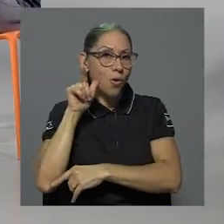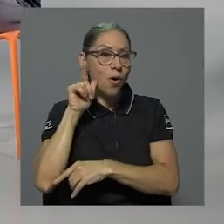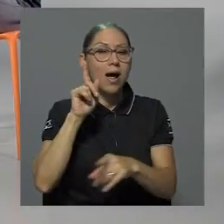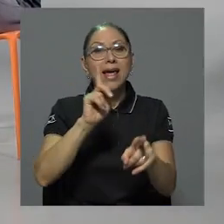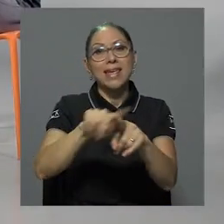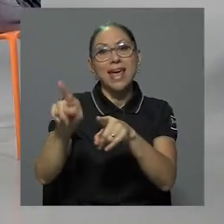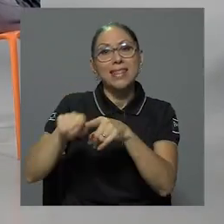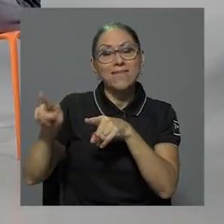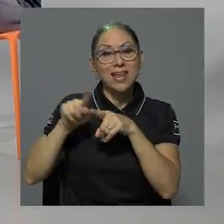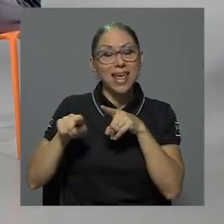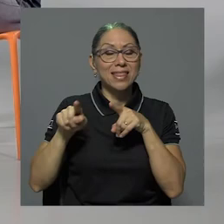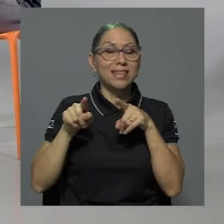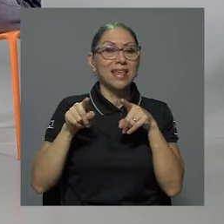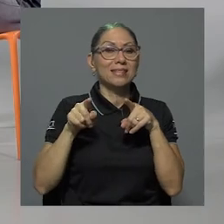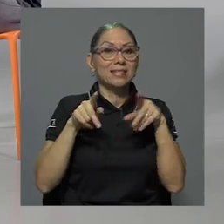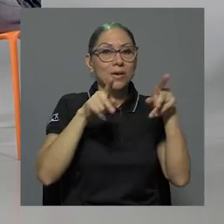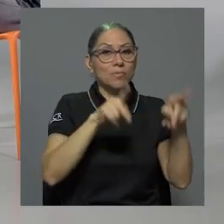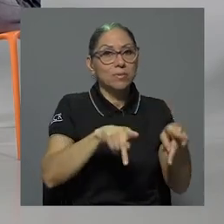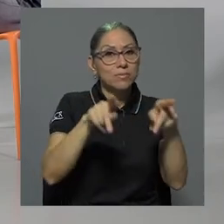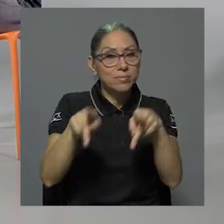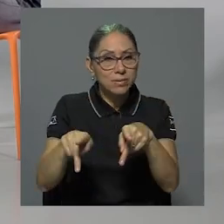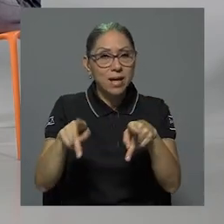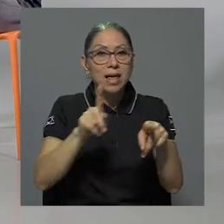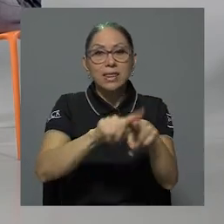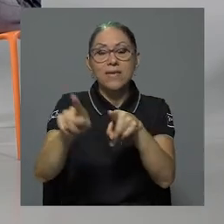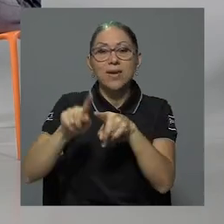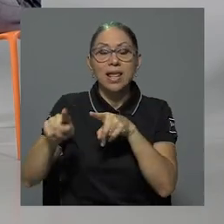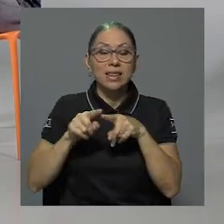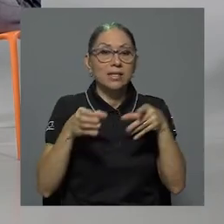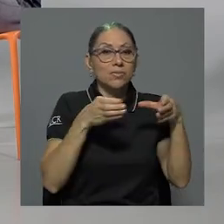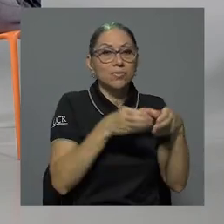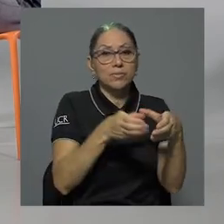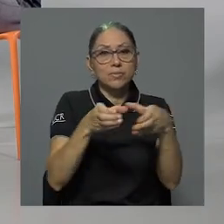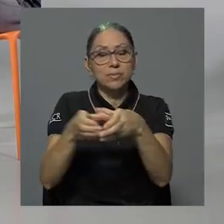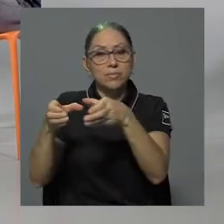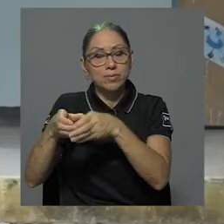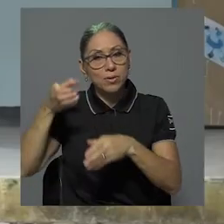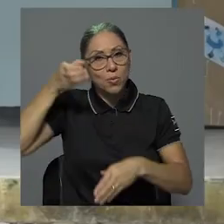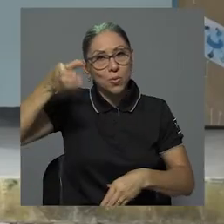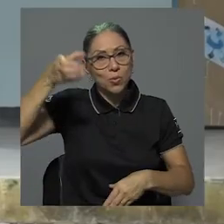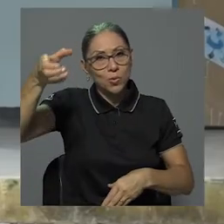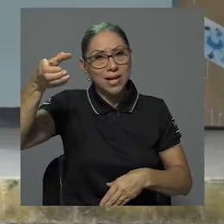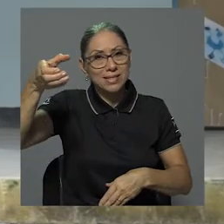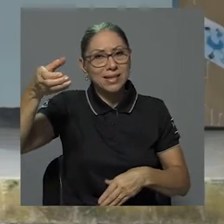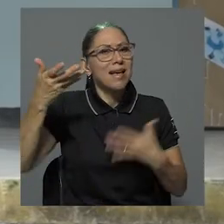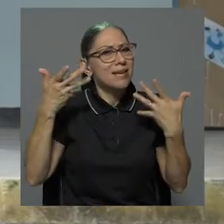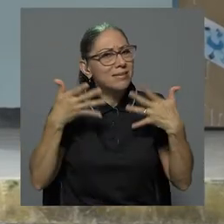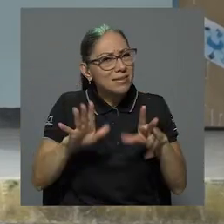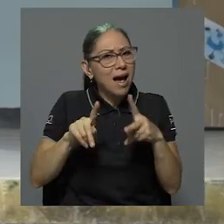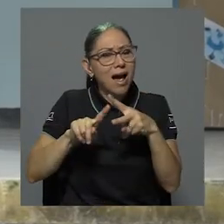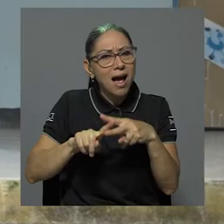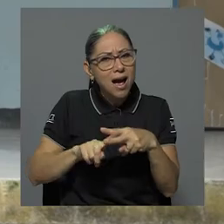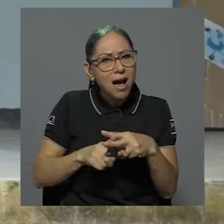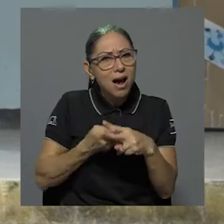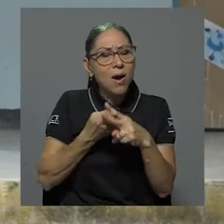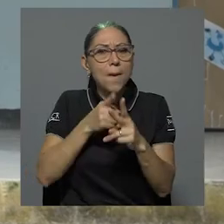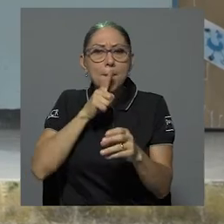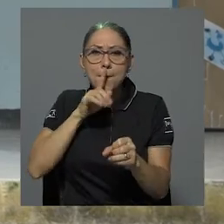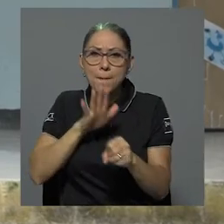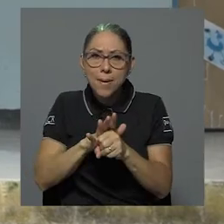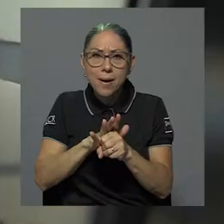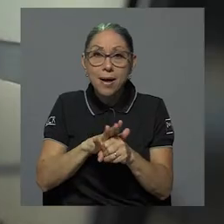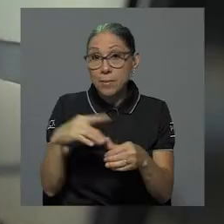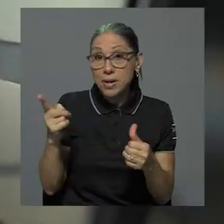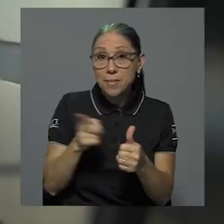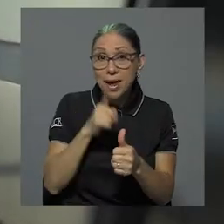poblaciones y culturas que integran la zona. Entonces, digamos, hay un compromiso inicial de entender las dinámicas primero